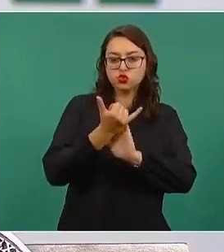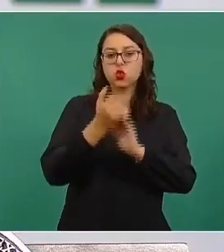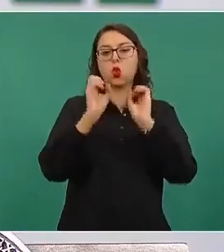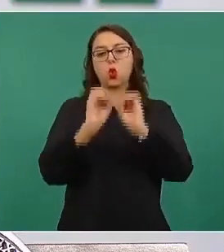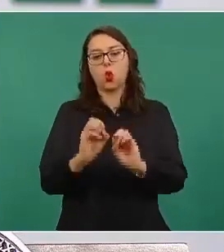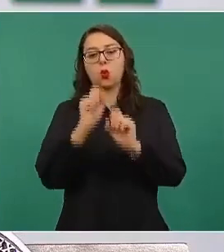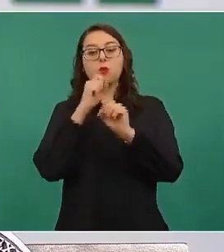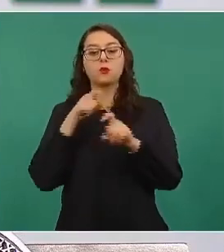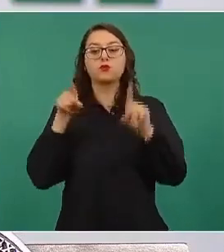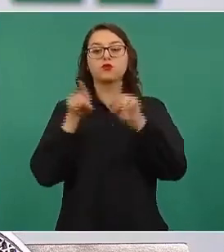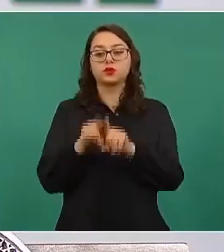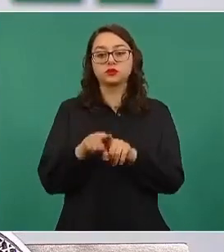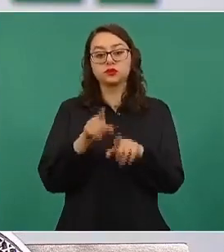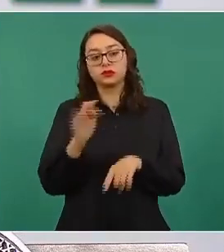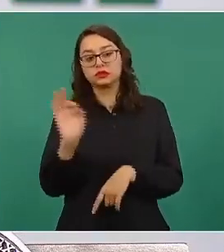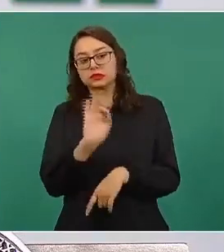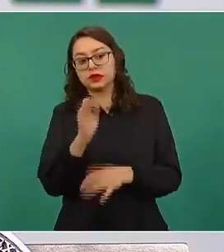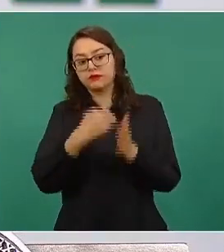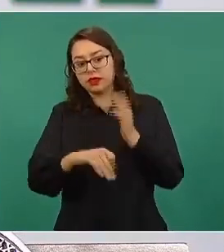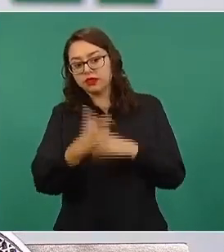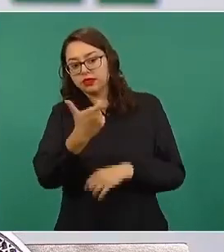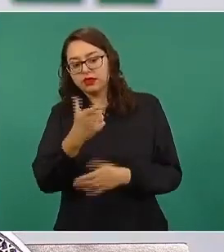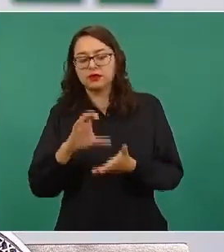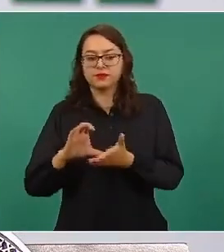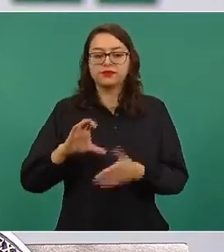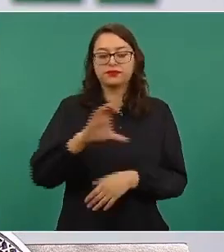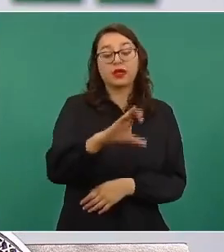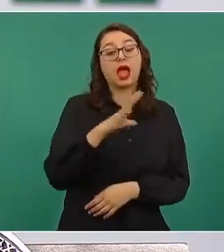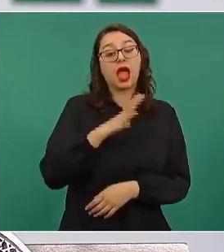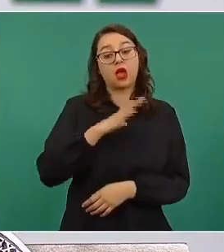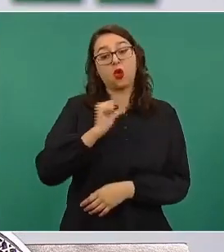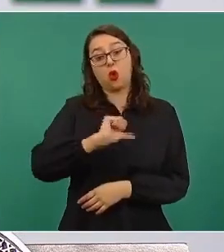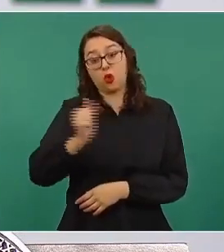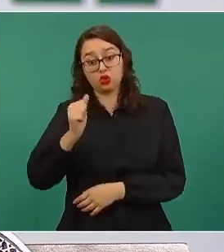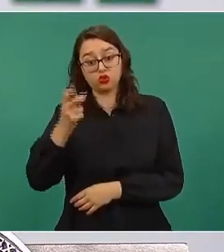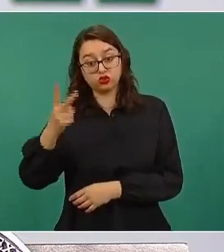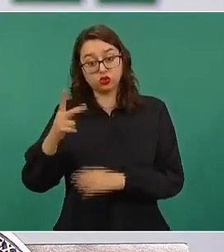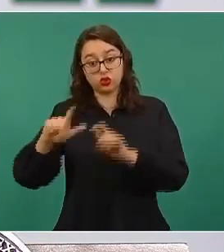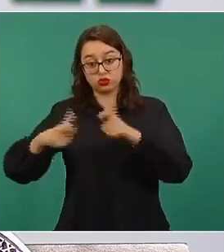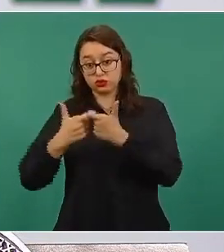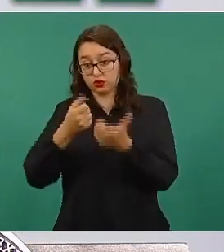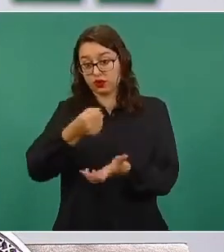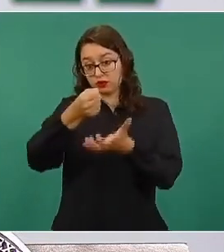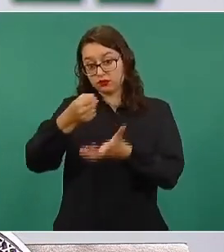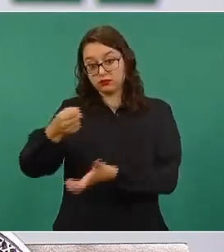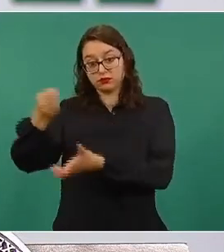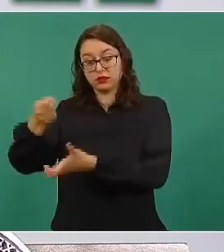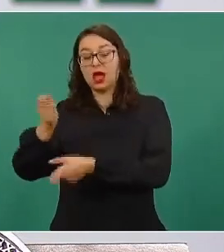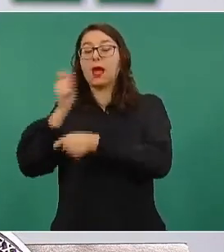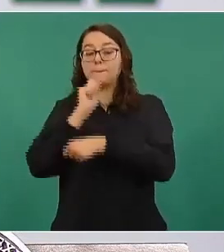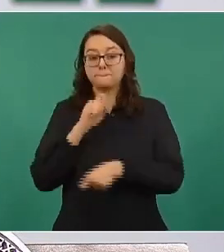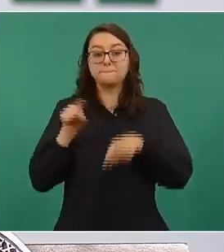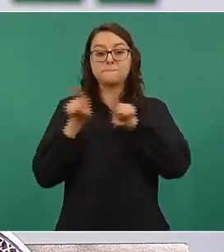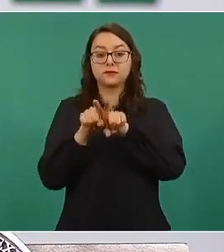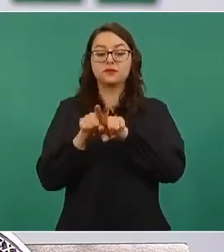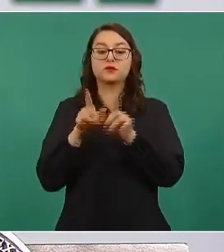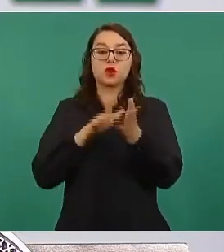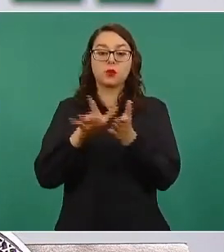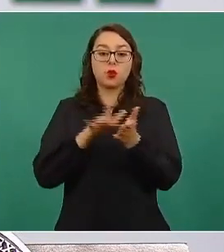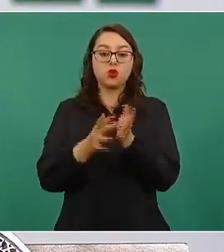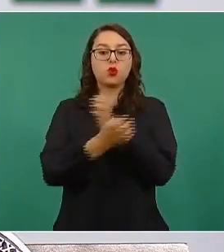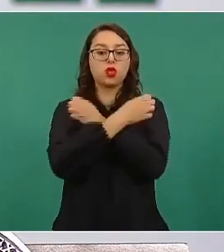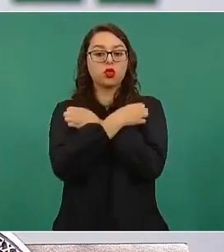fortalecimiento de sus finanzas. El FONE y el FAETA son recursos que están asociados al apoyo